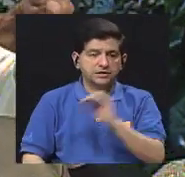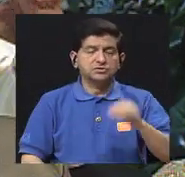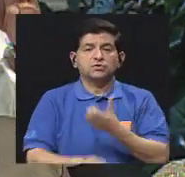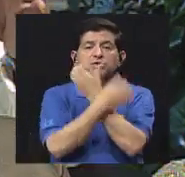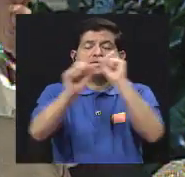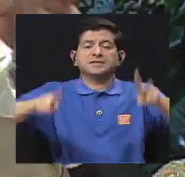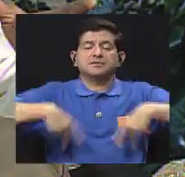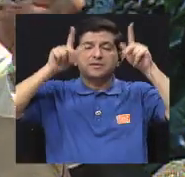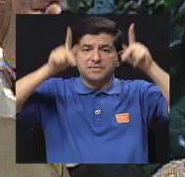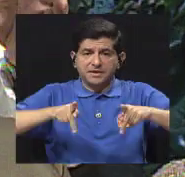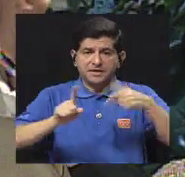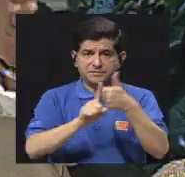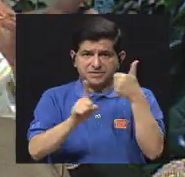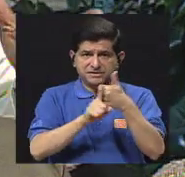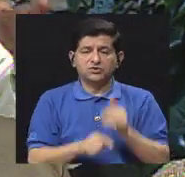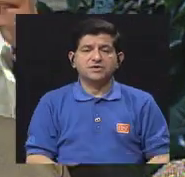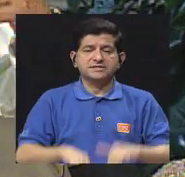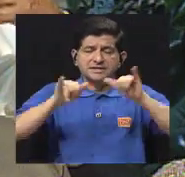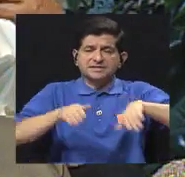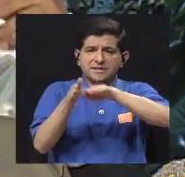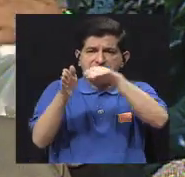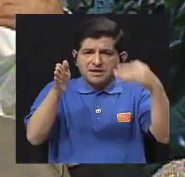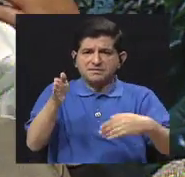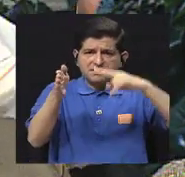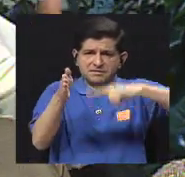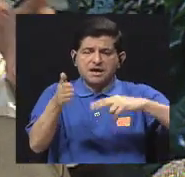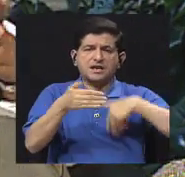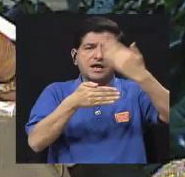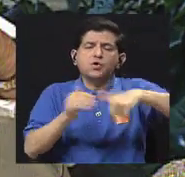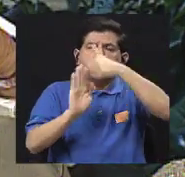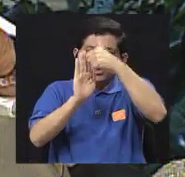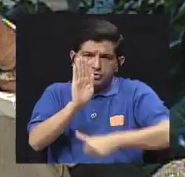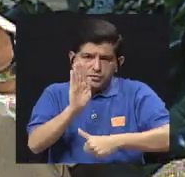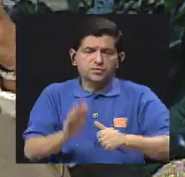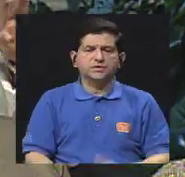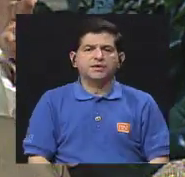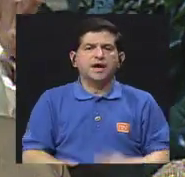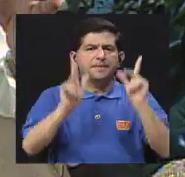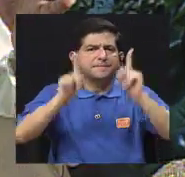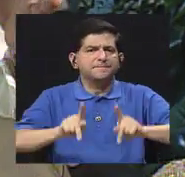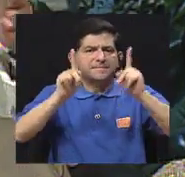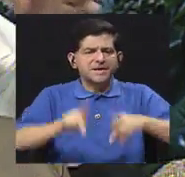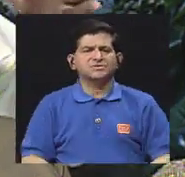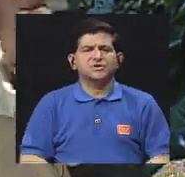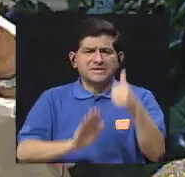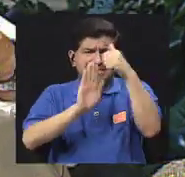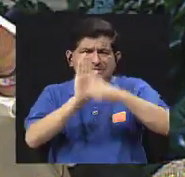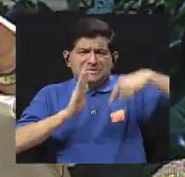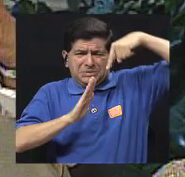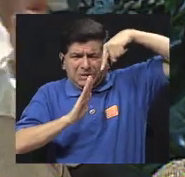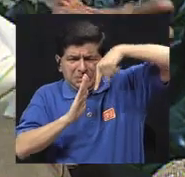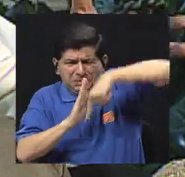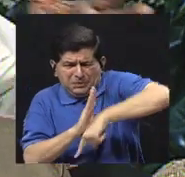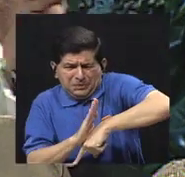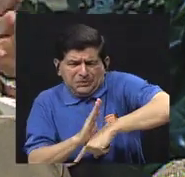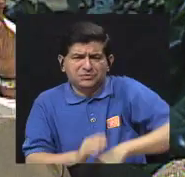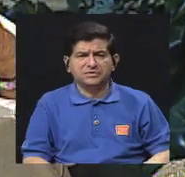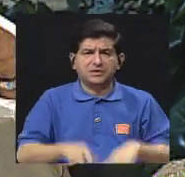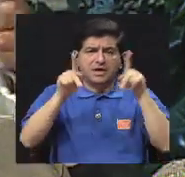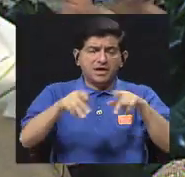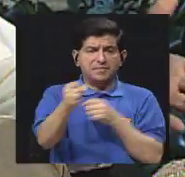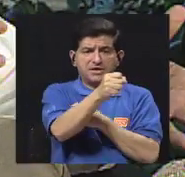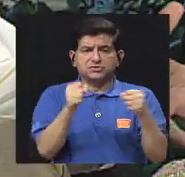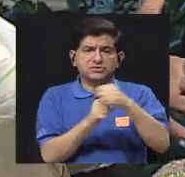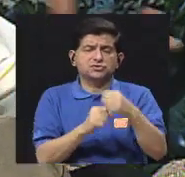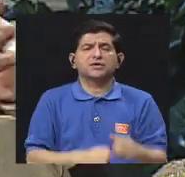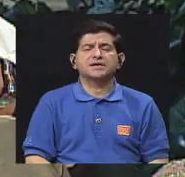las vías de los mismos pacientes que están encamados, que están posoperatorios, que tienen cirugías graves y que están en